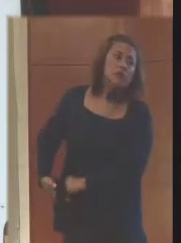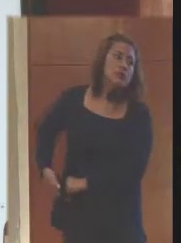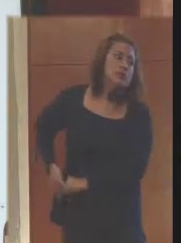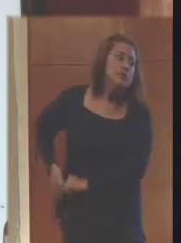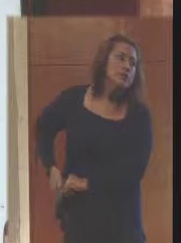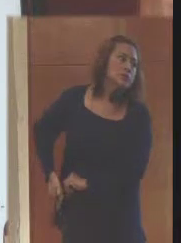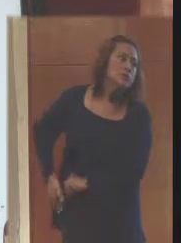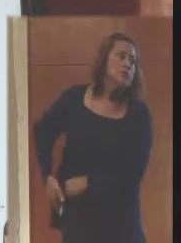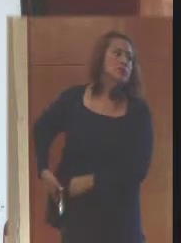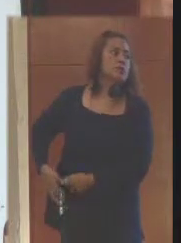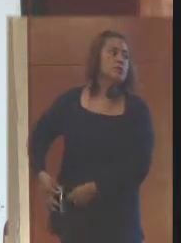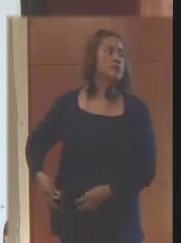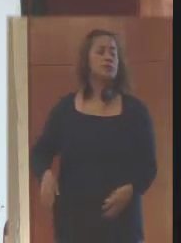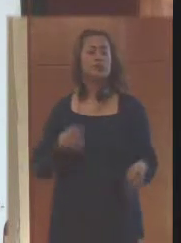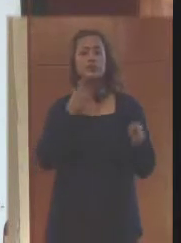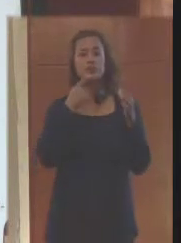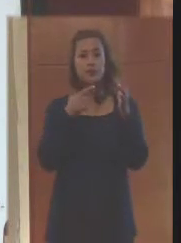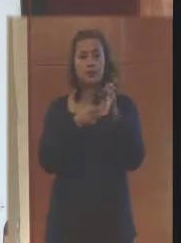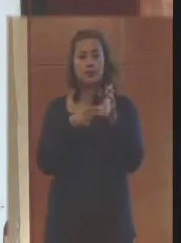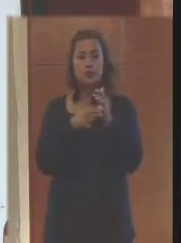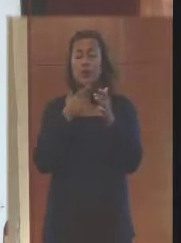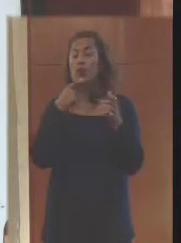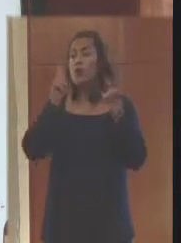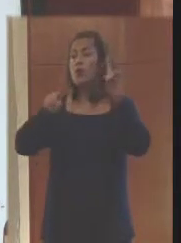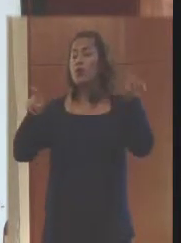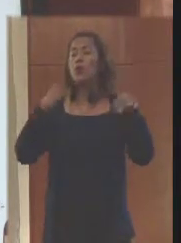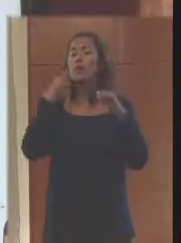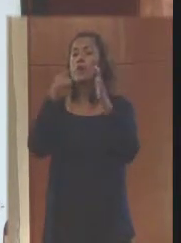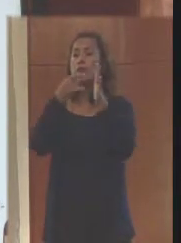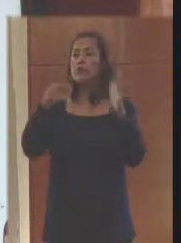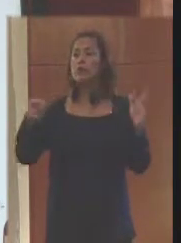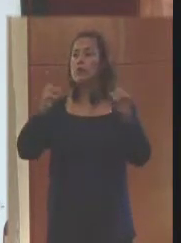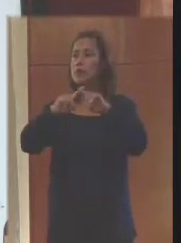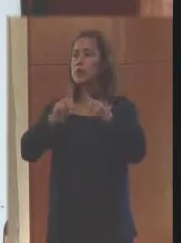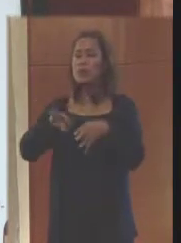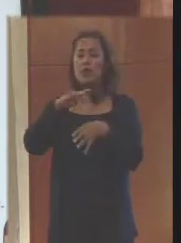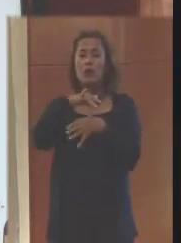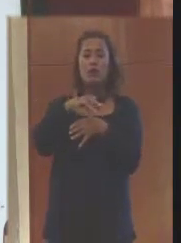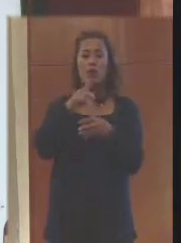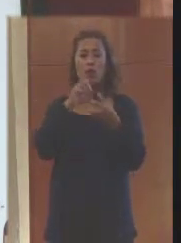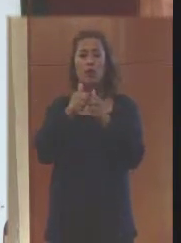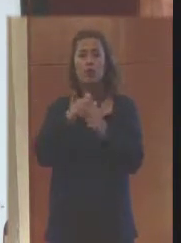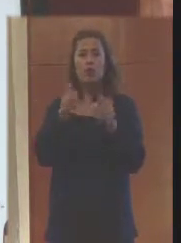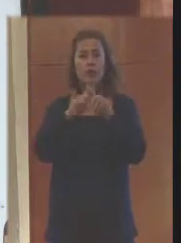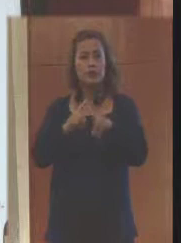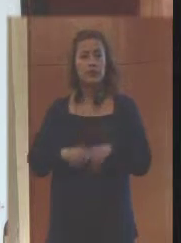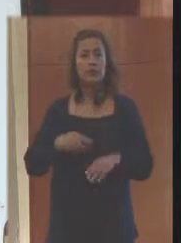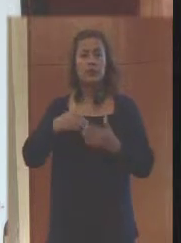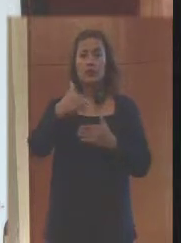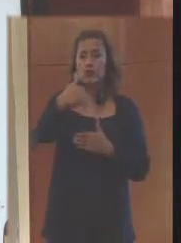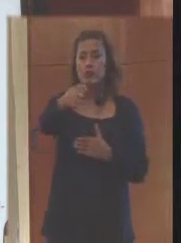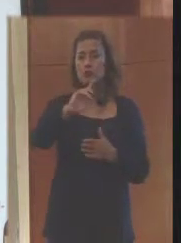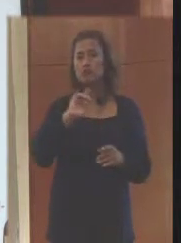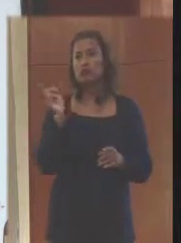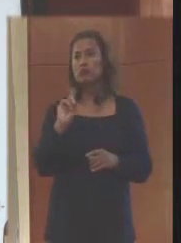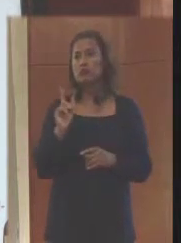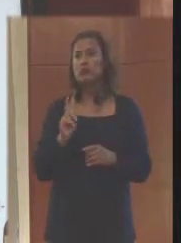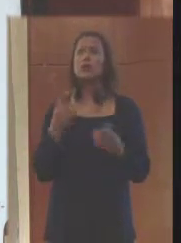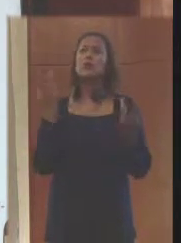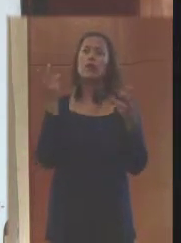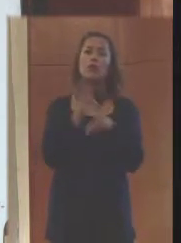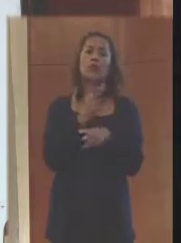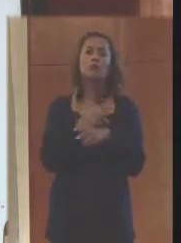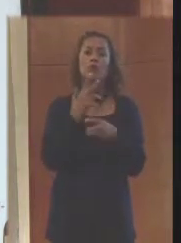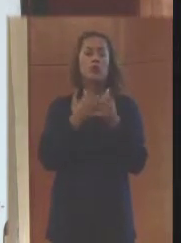y trabajo. Y cuando llegas a hablar de los techos no se riesgo atrevesó Pero está la